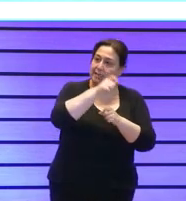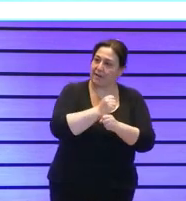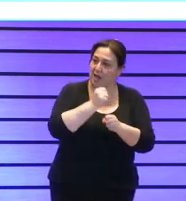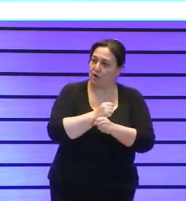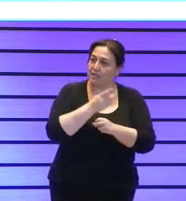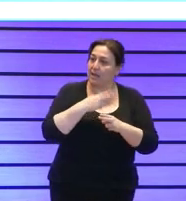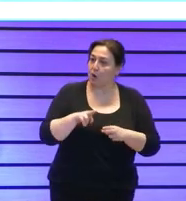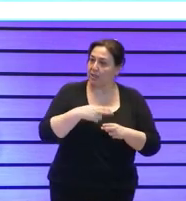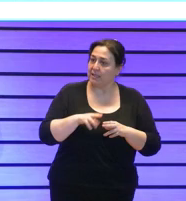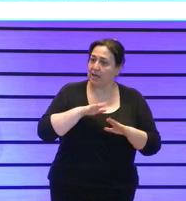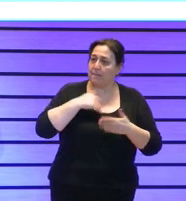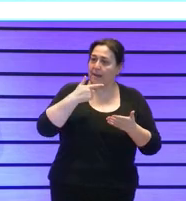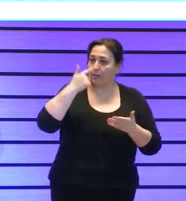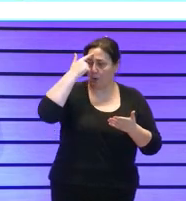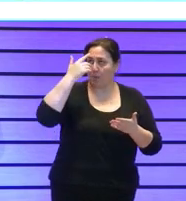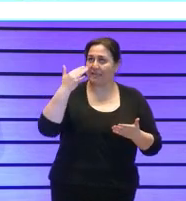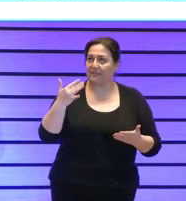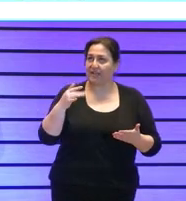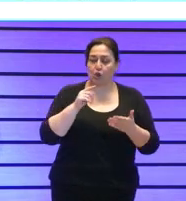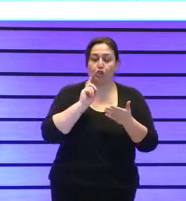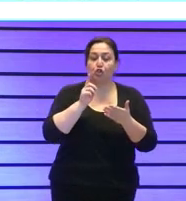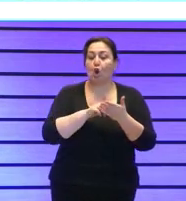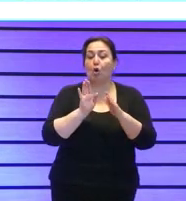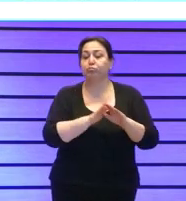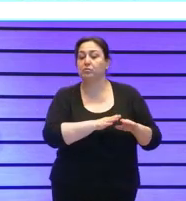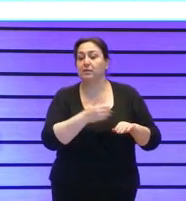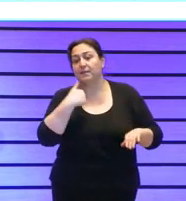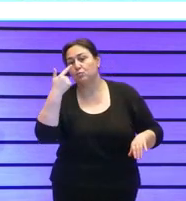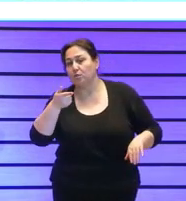refrescarla y que no quedara solo en el punto de formación